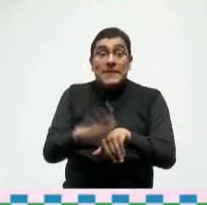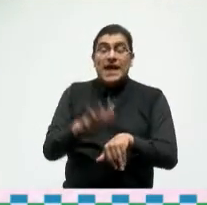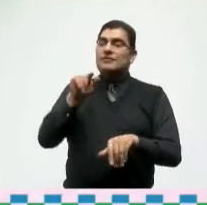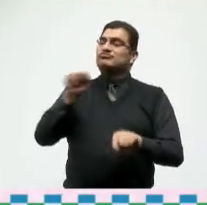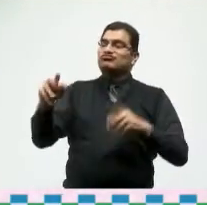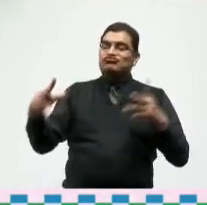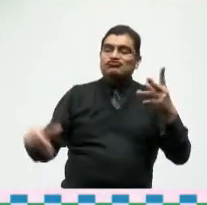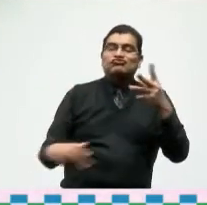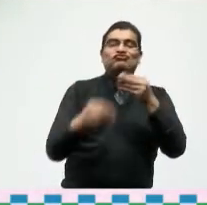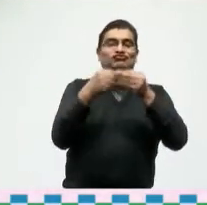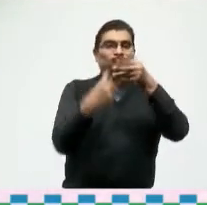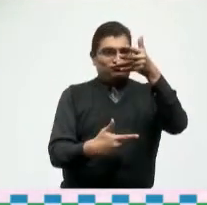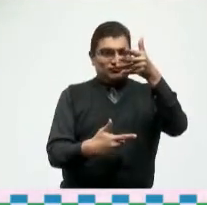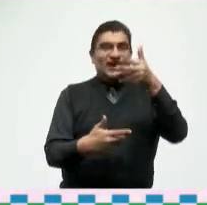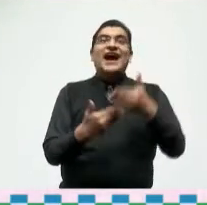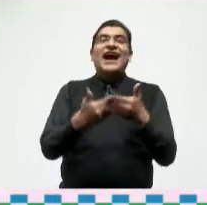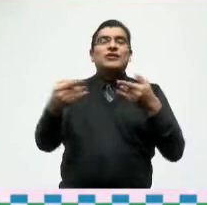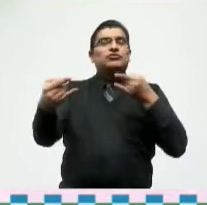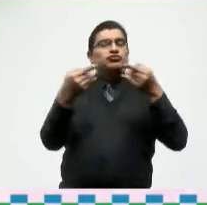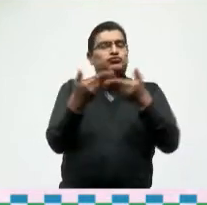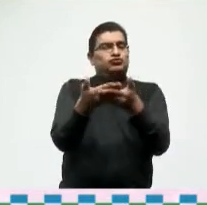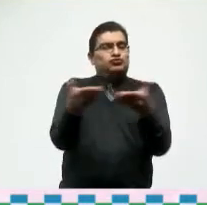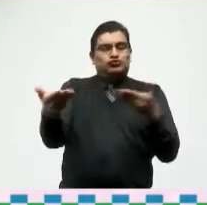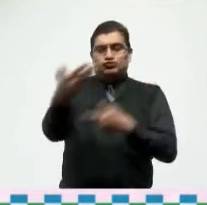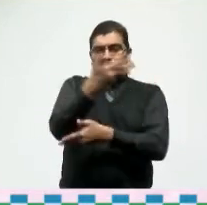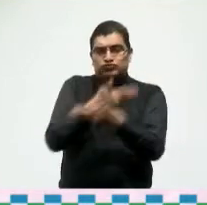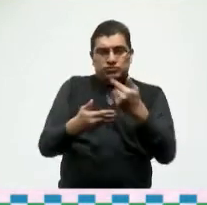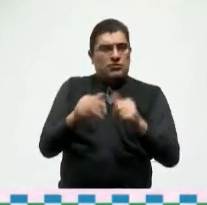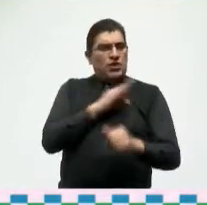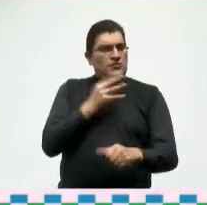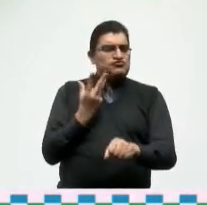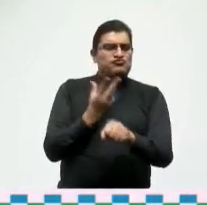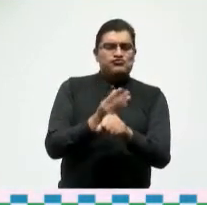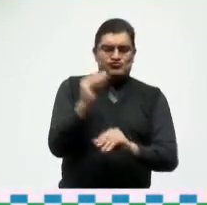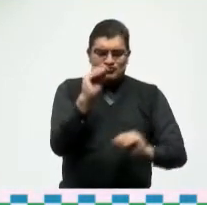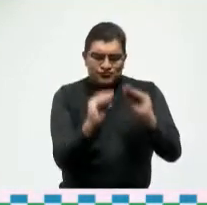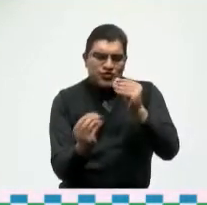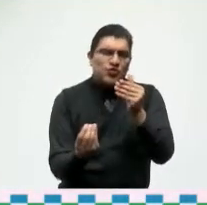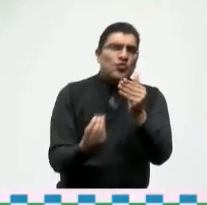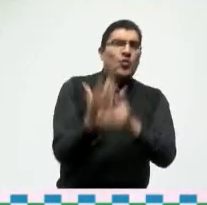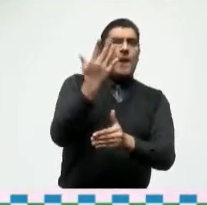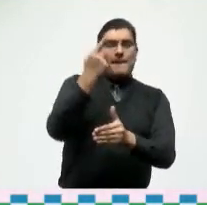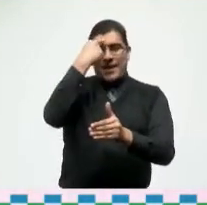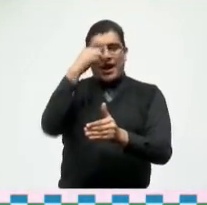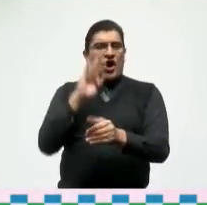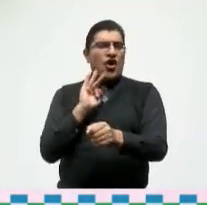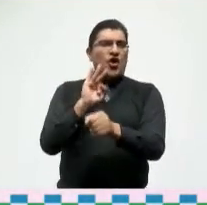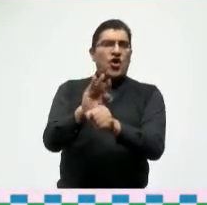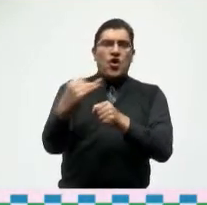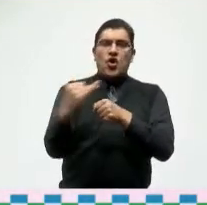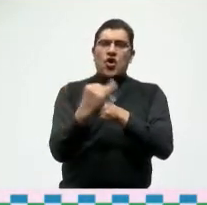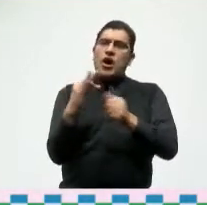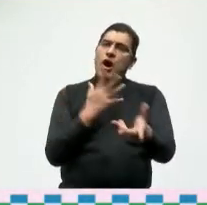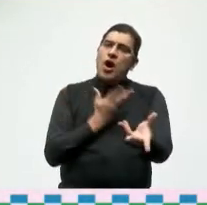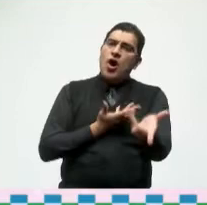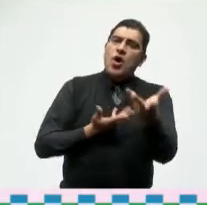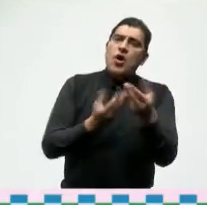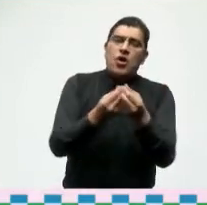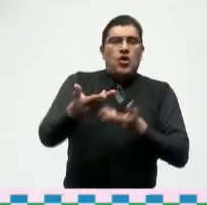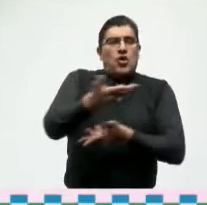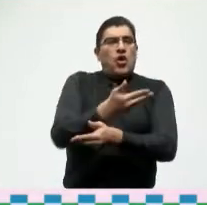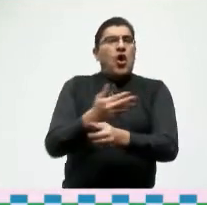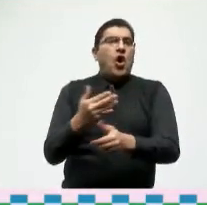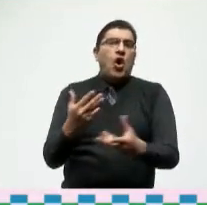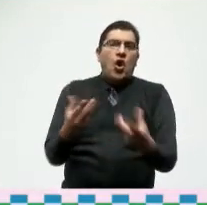este tianguis virtual prueba que podemos ser innovadores y ponernos de acuerdo para fortalecer juntos uno de los motores